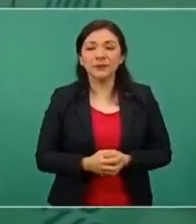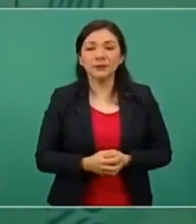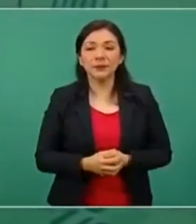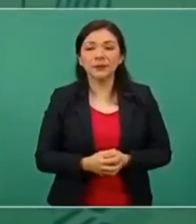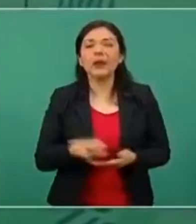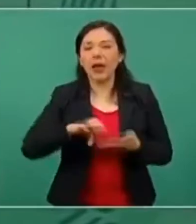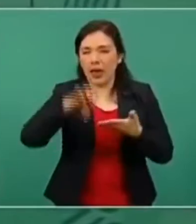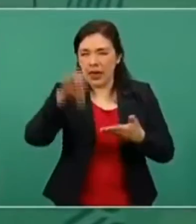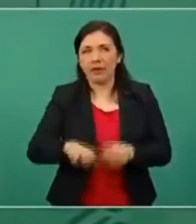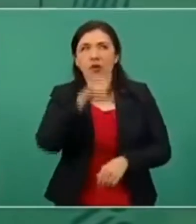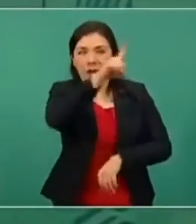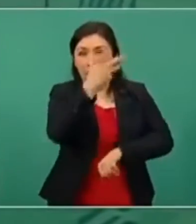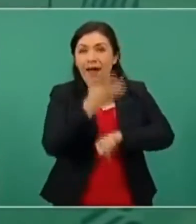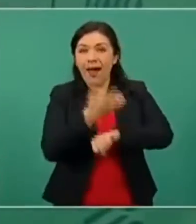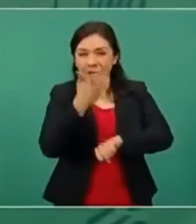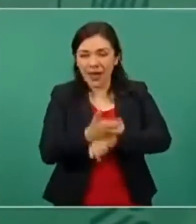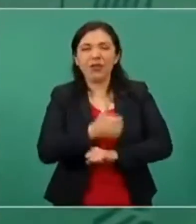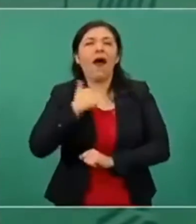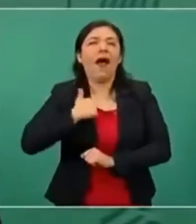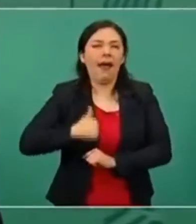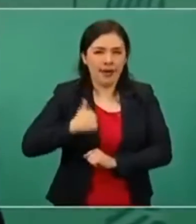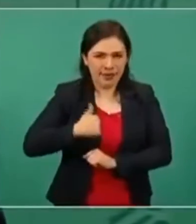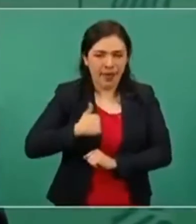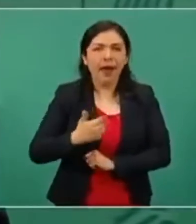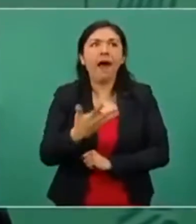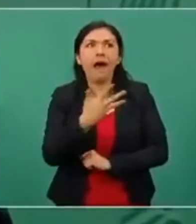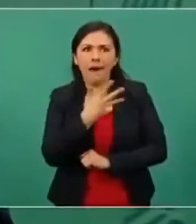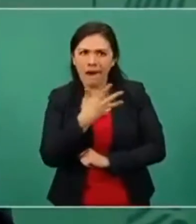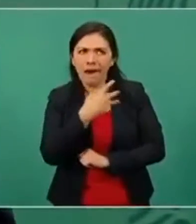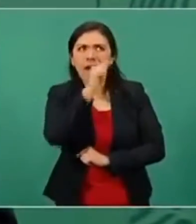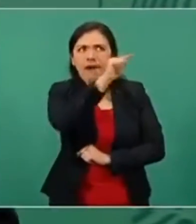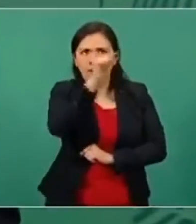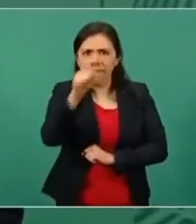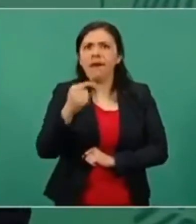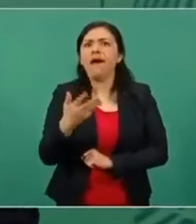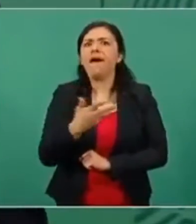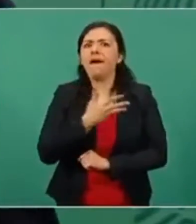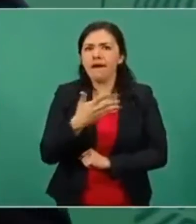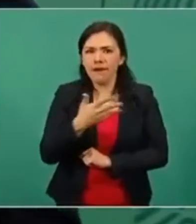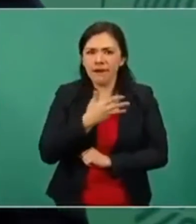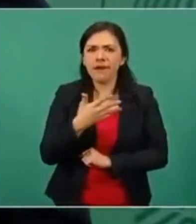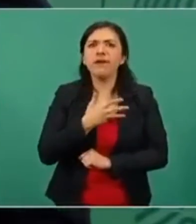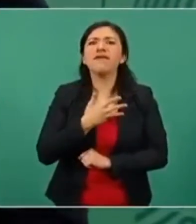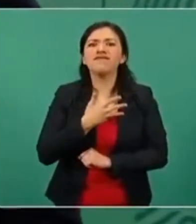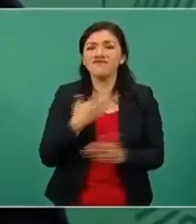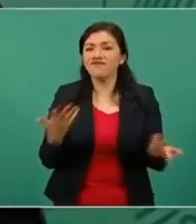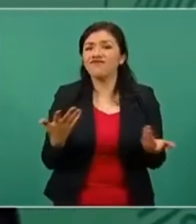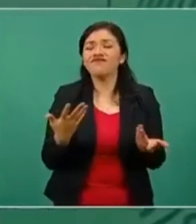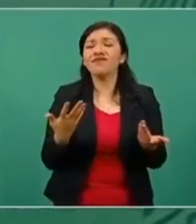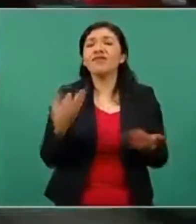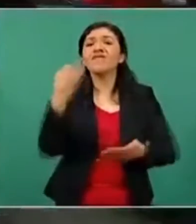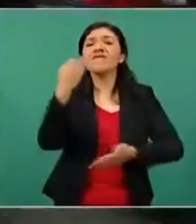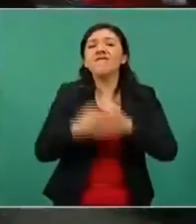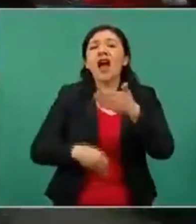el caso de Estados Unidos y Canadá, hay déficit,